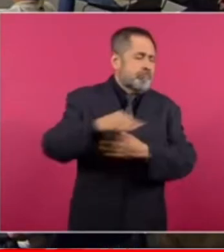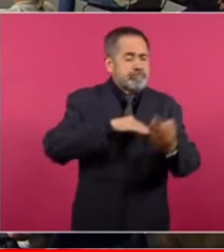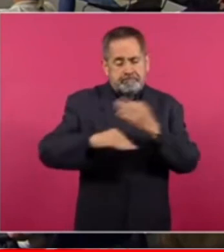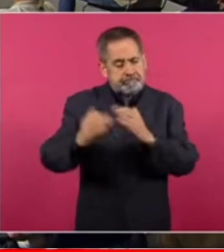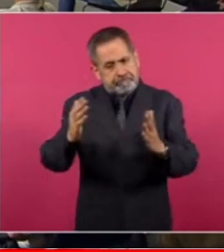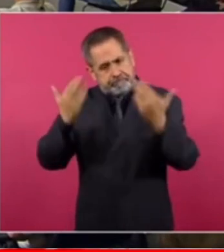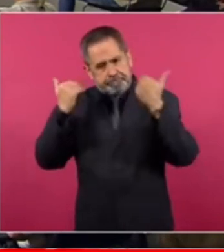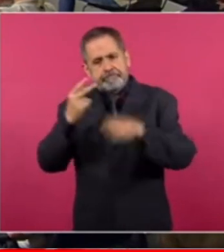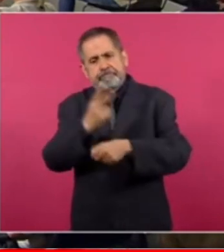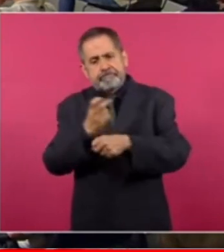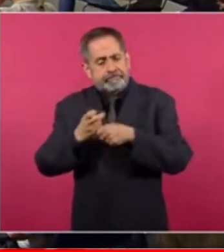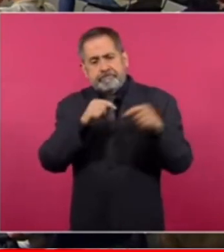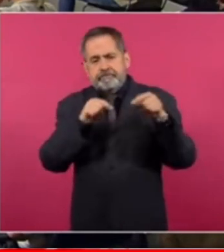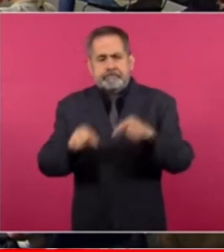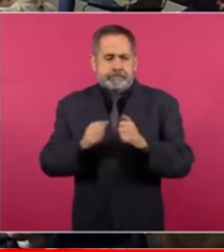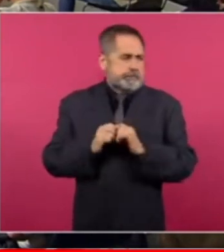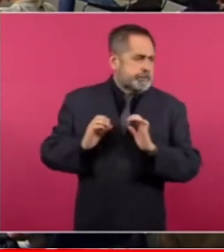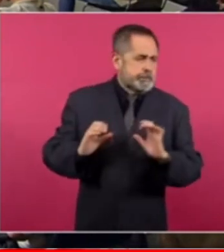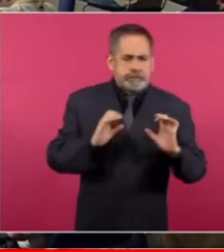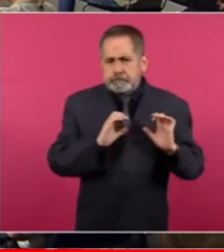con cuidado